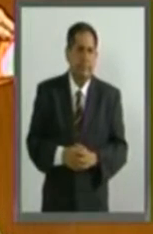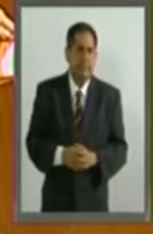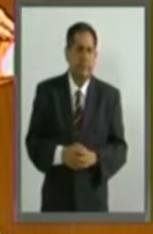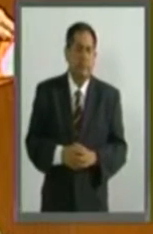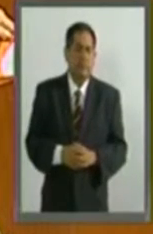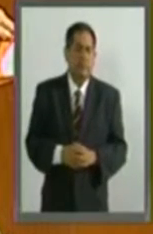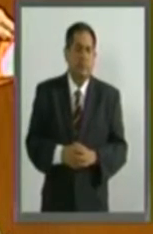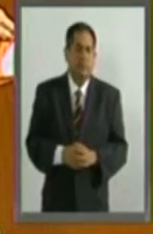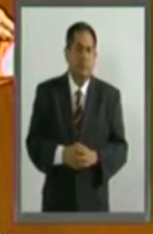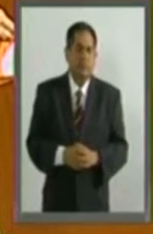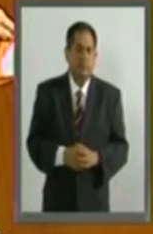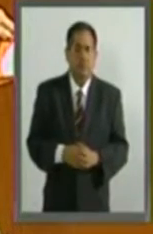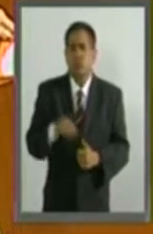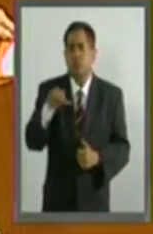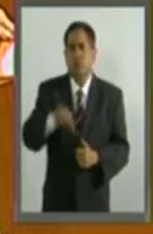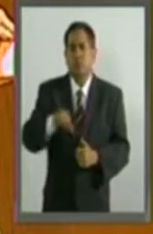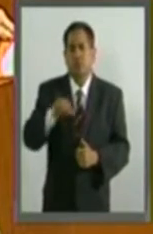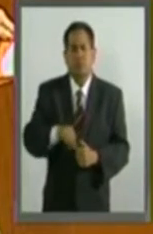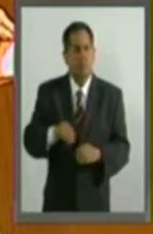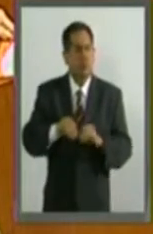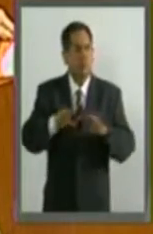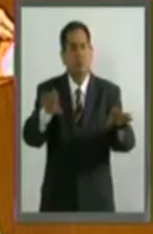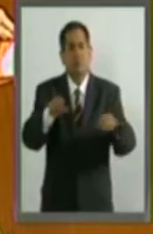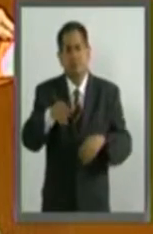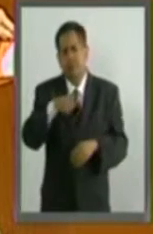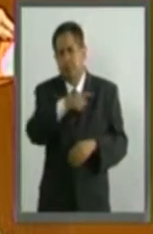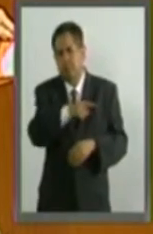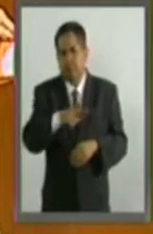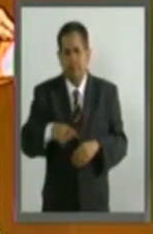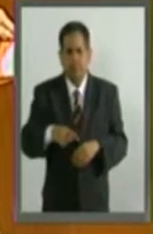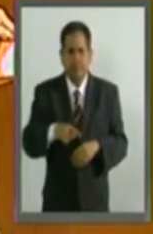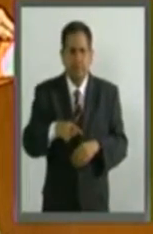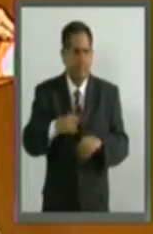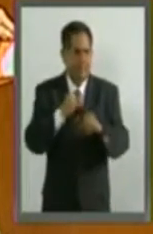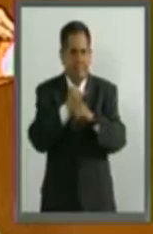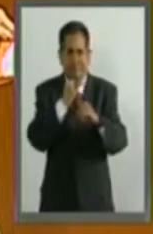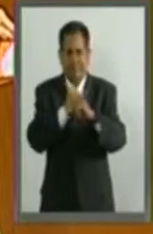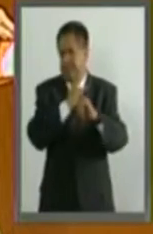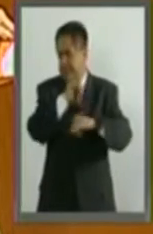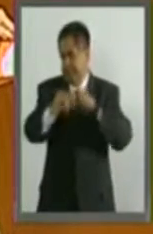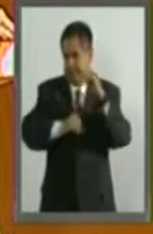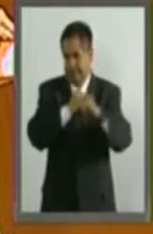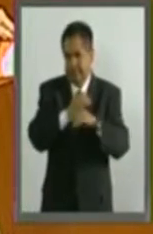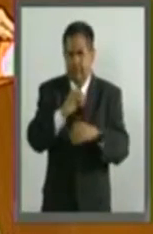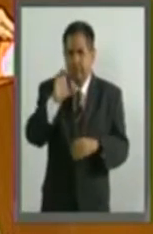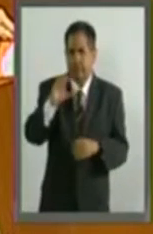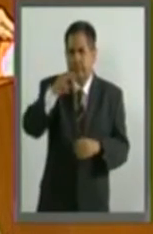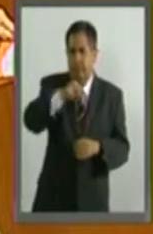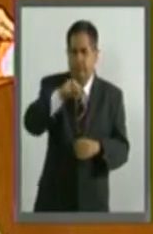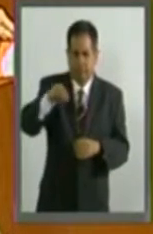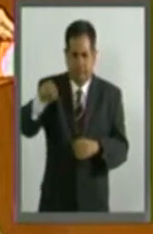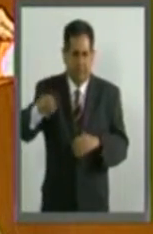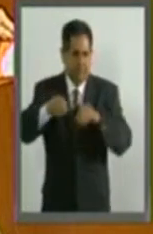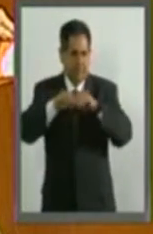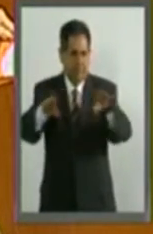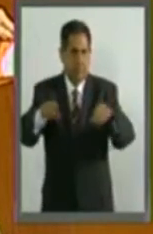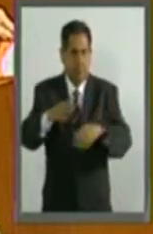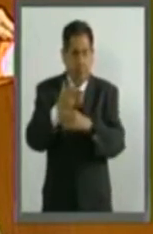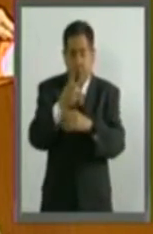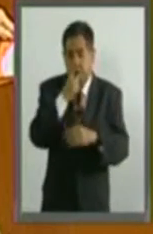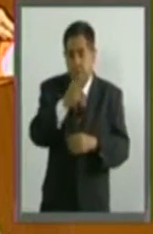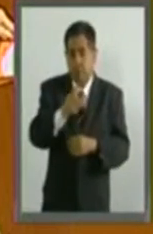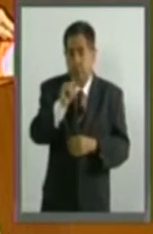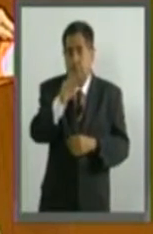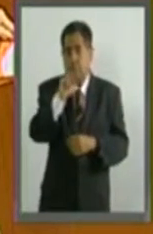Hoy sale un comentario en medios internacionales, en CNN, en la que dice que